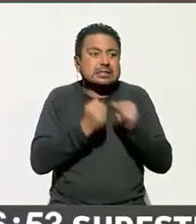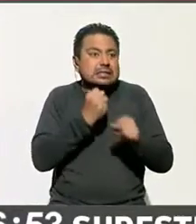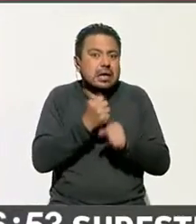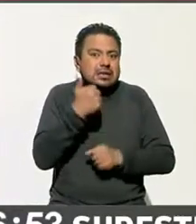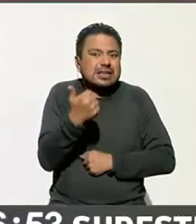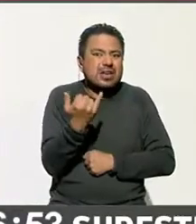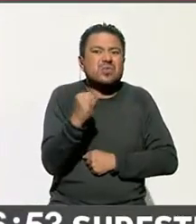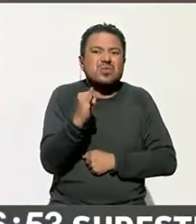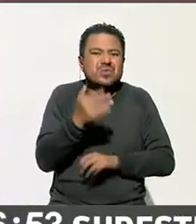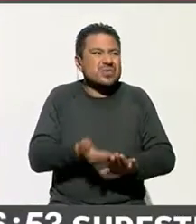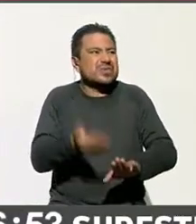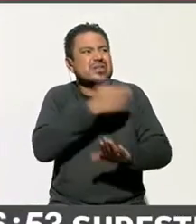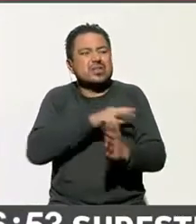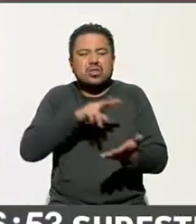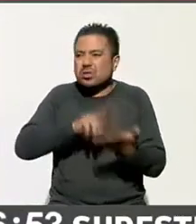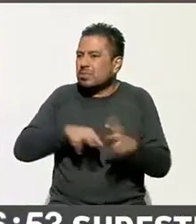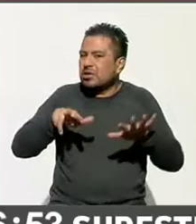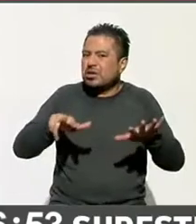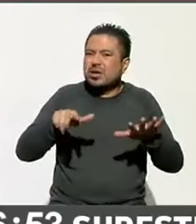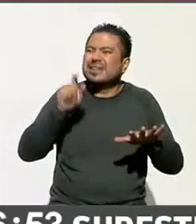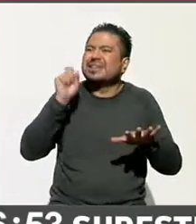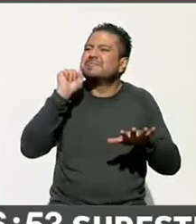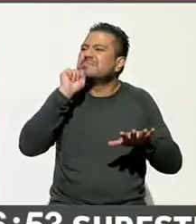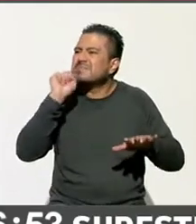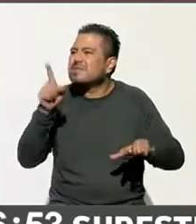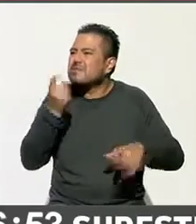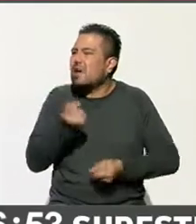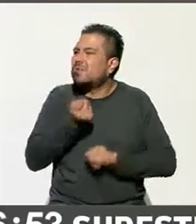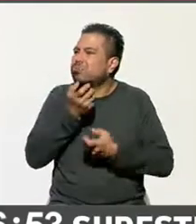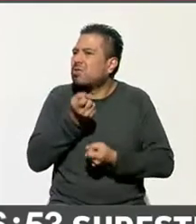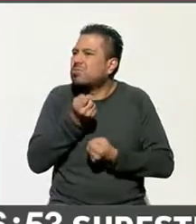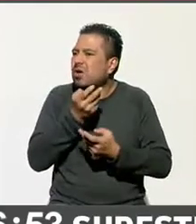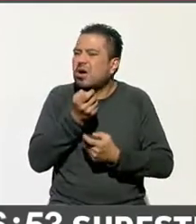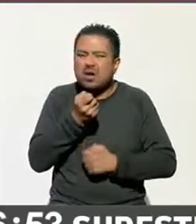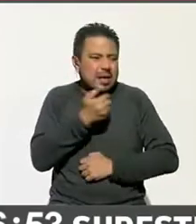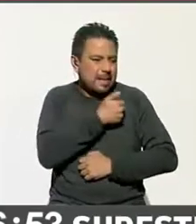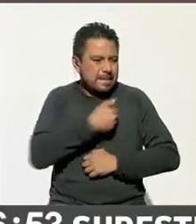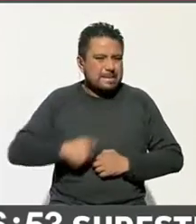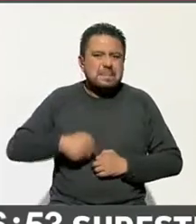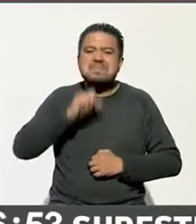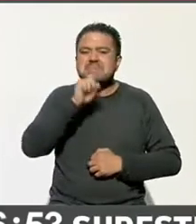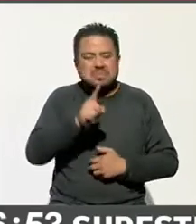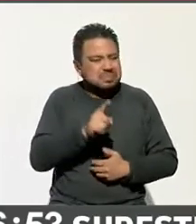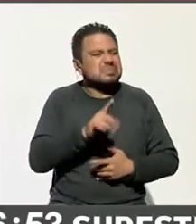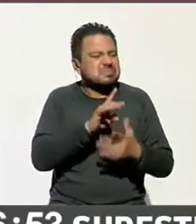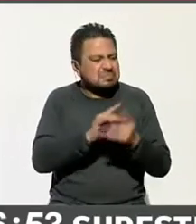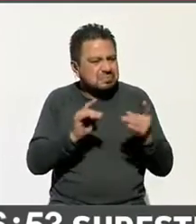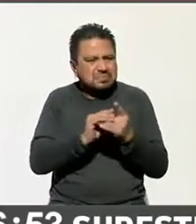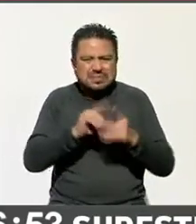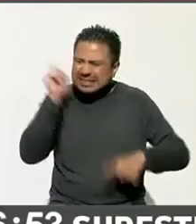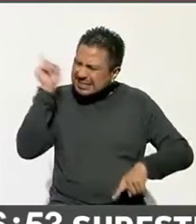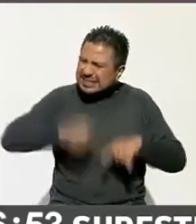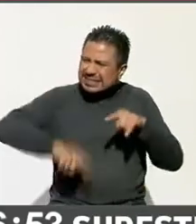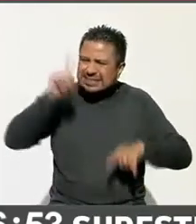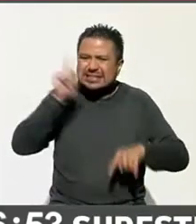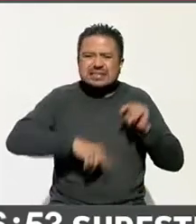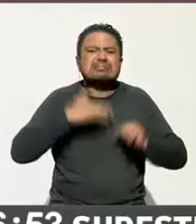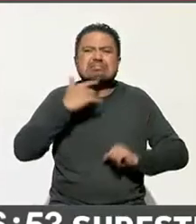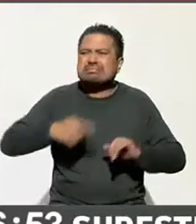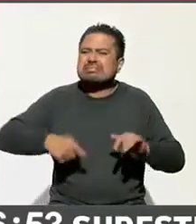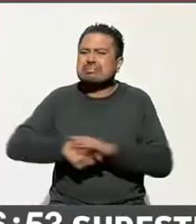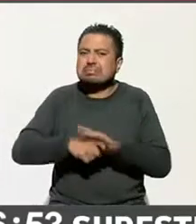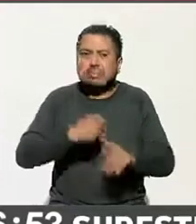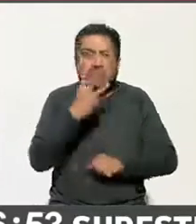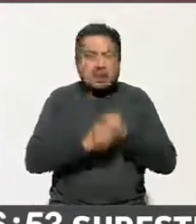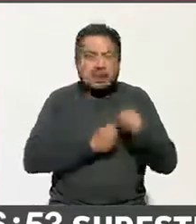precisamente del 2018, con ese discurso donde el presidente apostaba al combate a la corrupción. Vemos